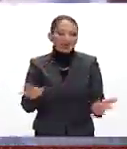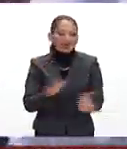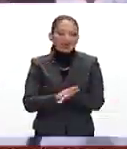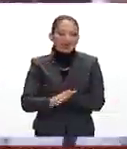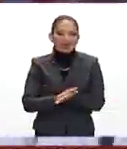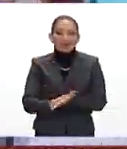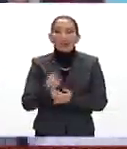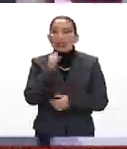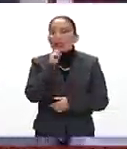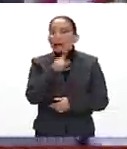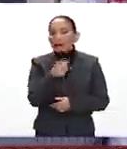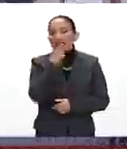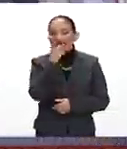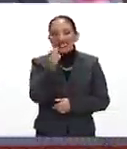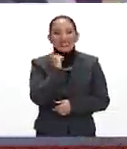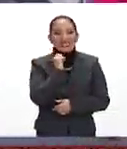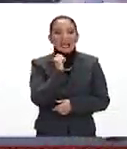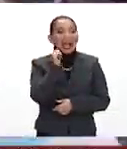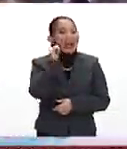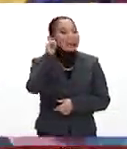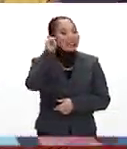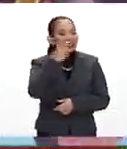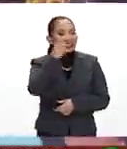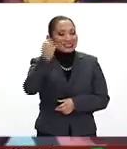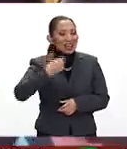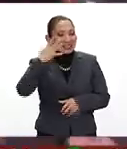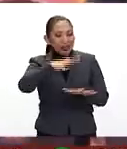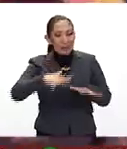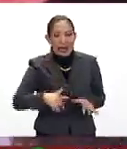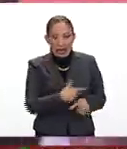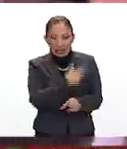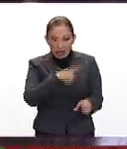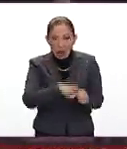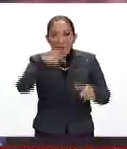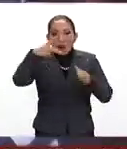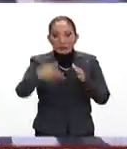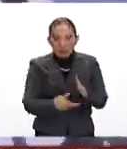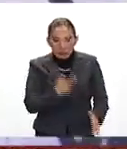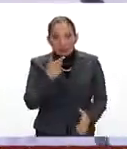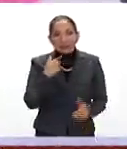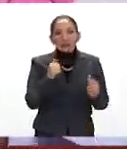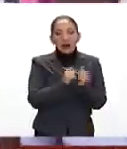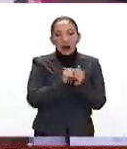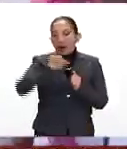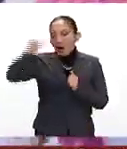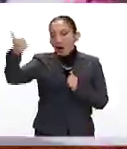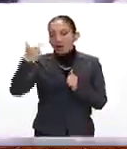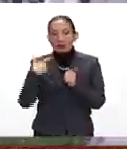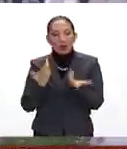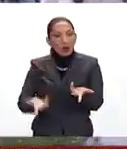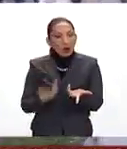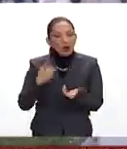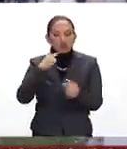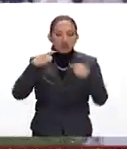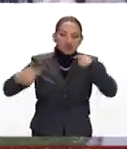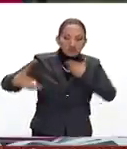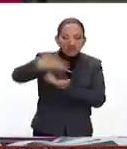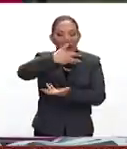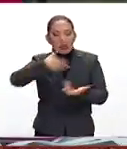tiempo también Omar mencionaba lo que ocurrió ayer en la Asamblea Nacional en una nueva sesión con otro intenso debate,